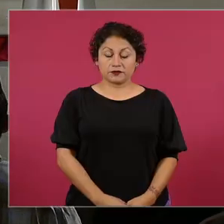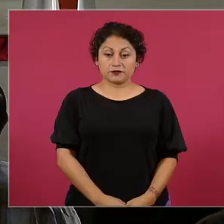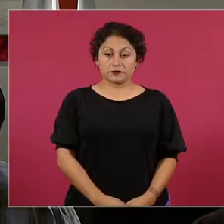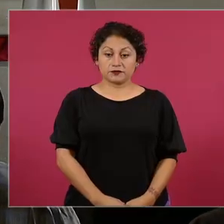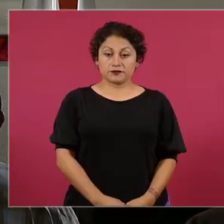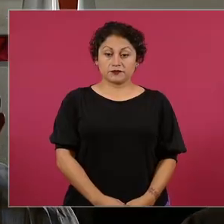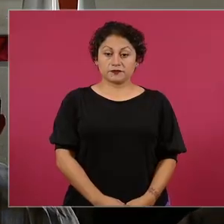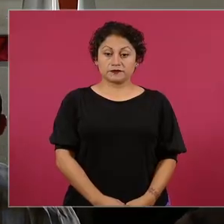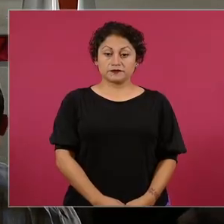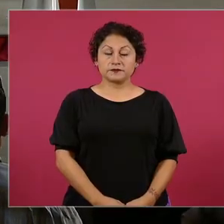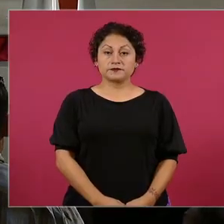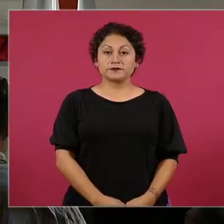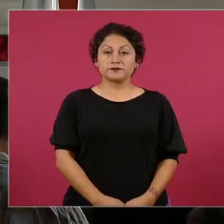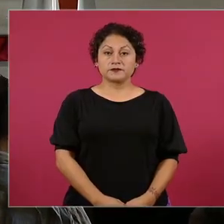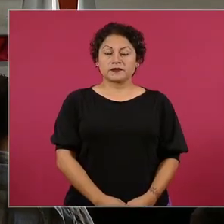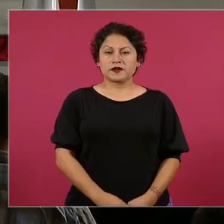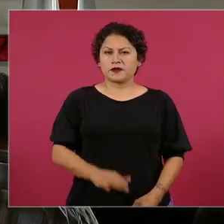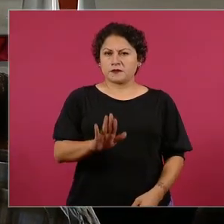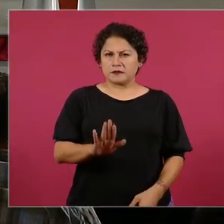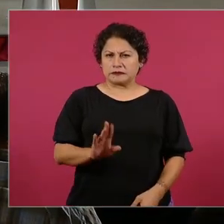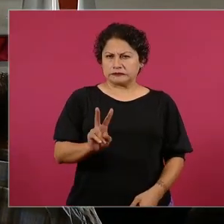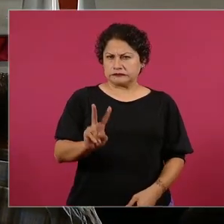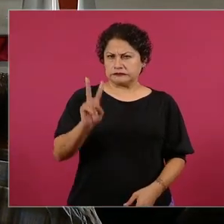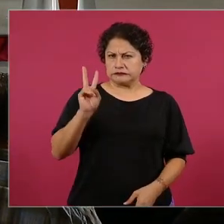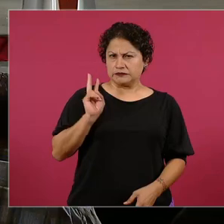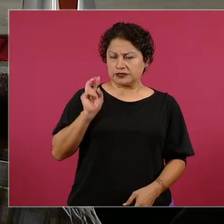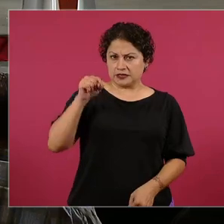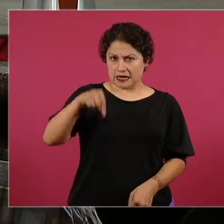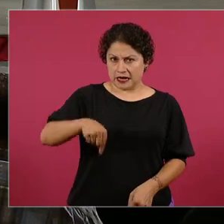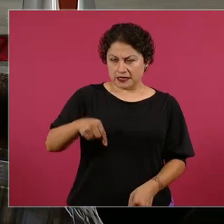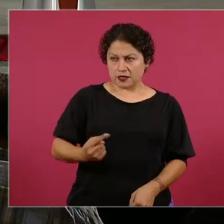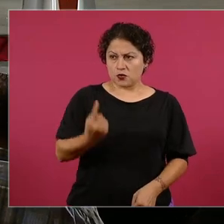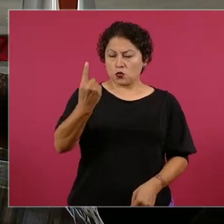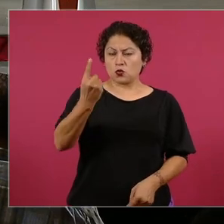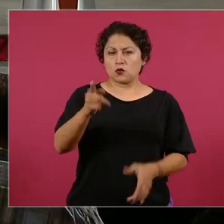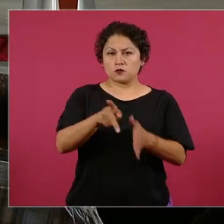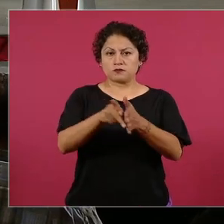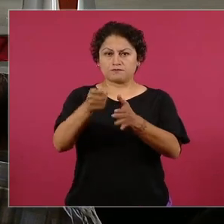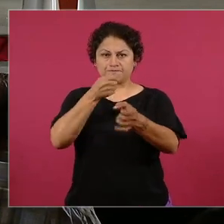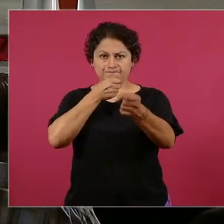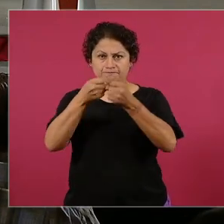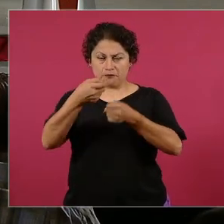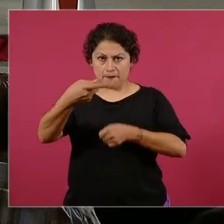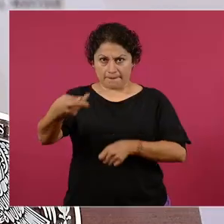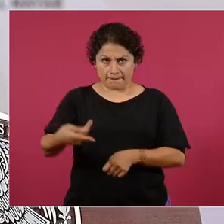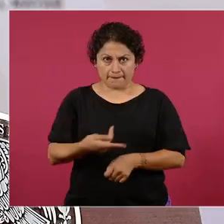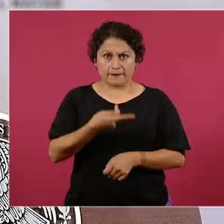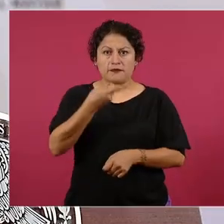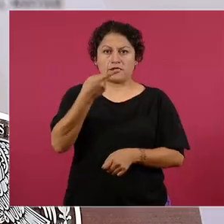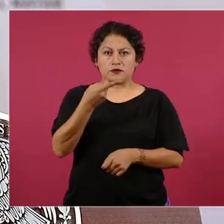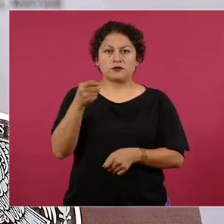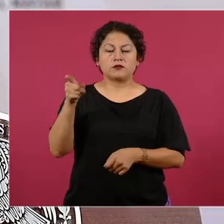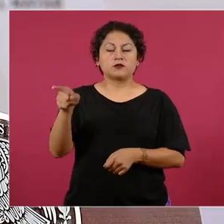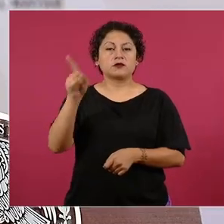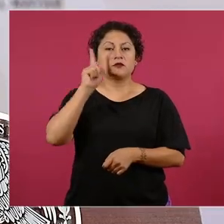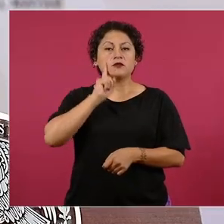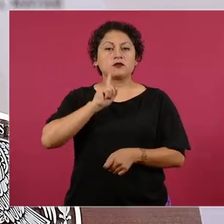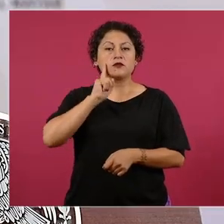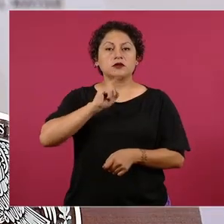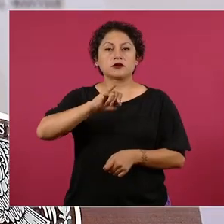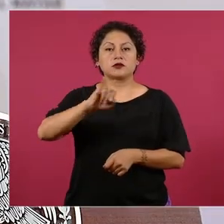día viernes me parece hubo una pregunta aquí en la mallanera de la reportera Judit Sánchez